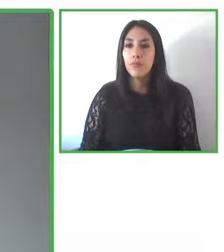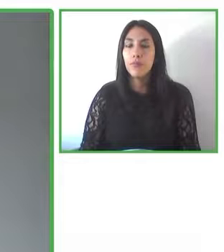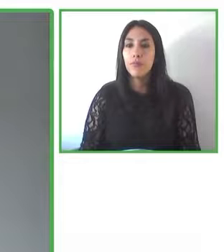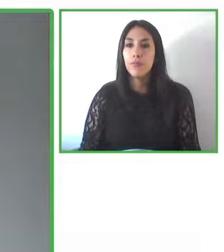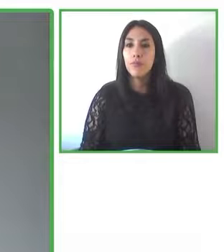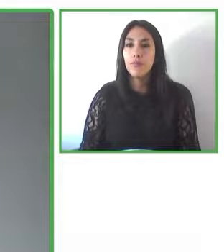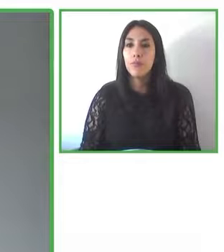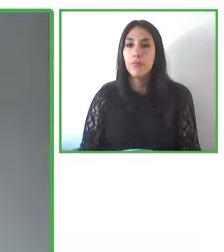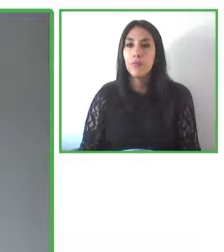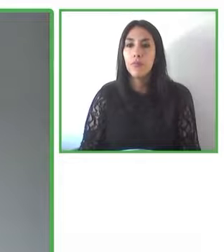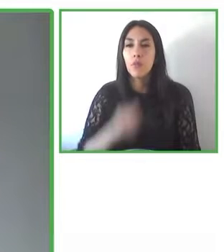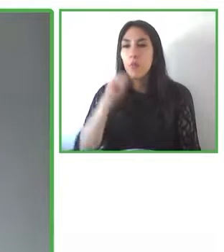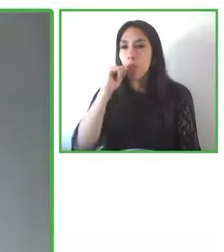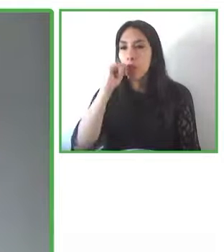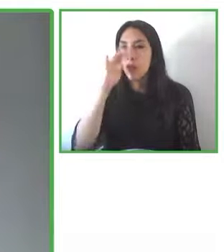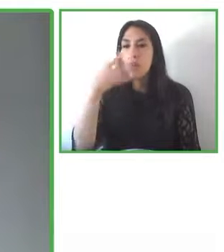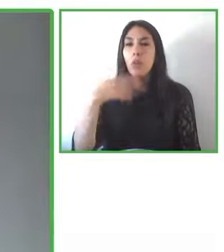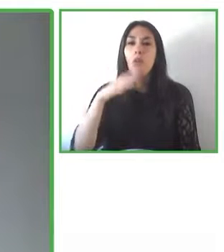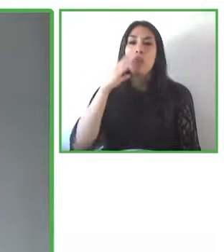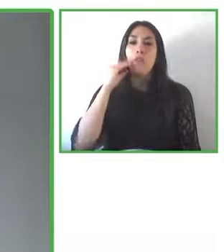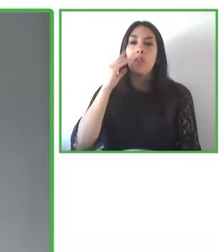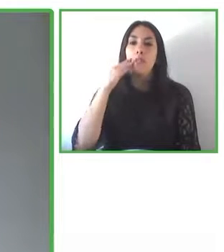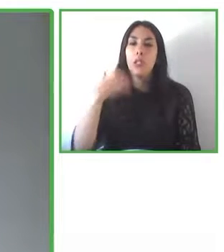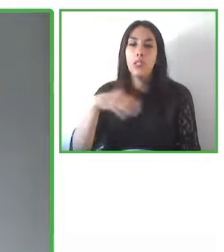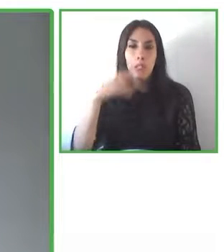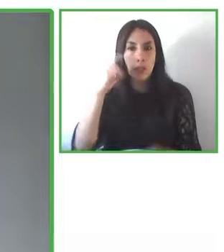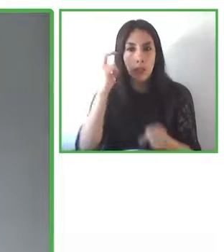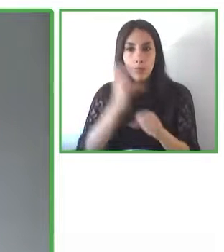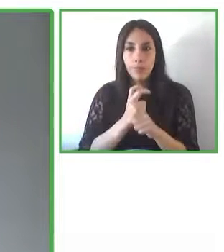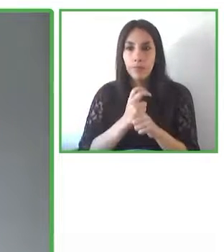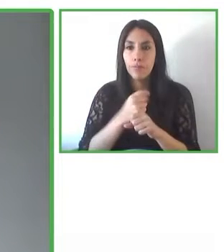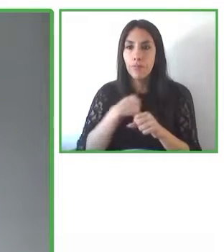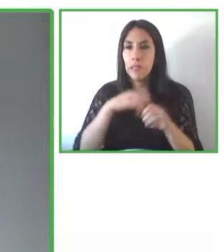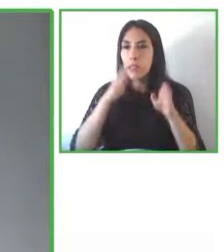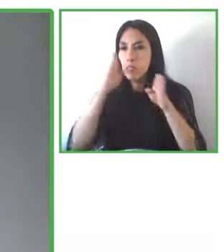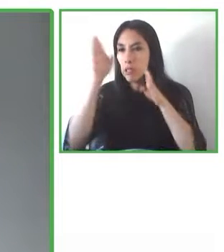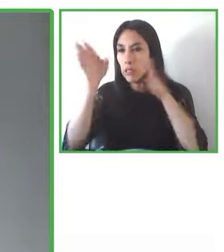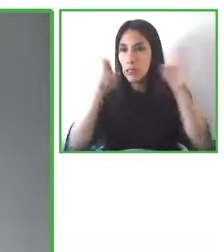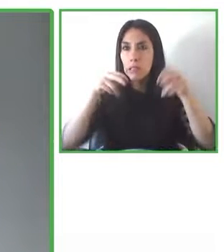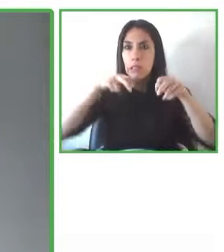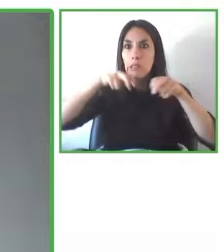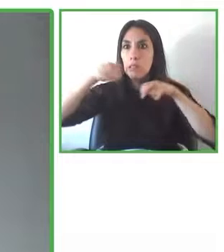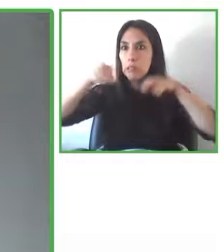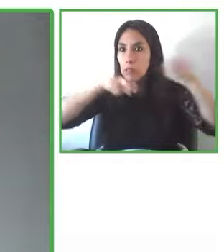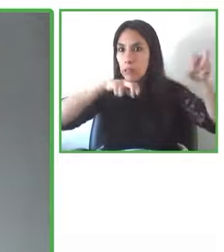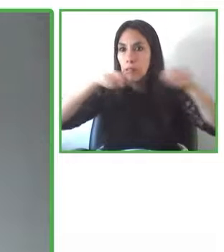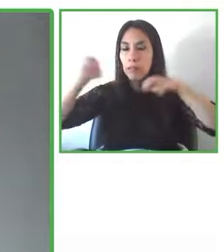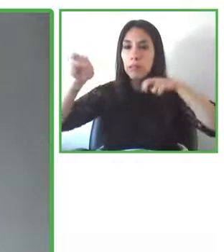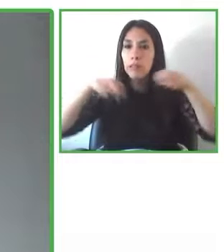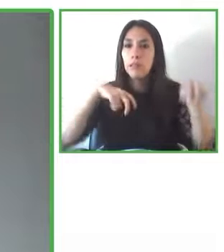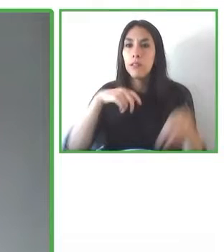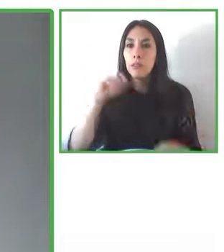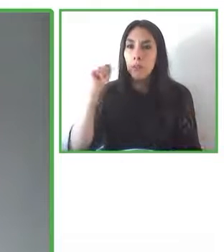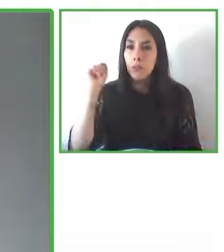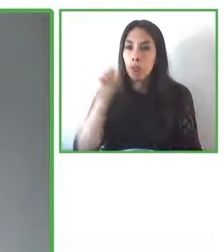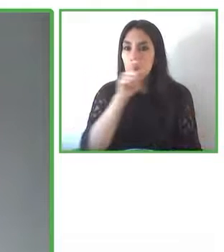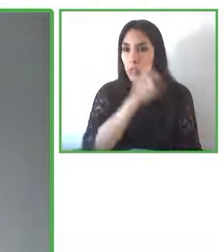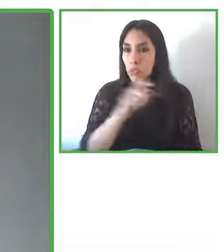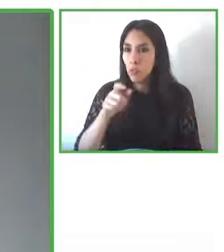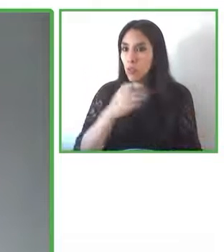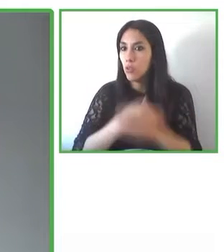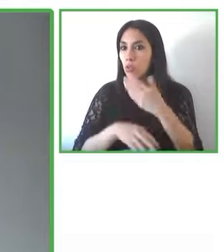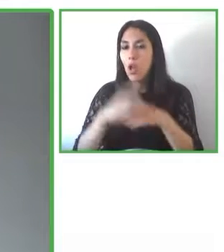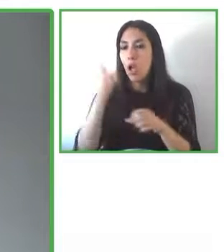navegar por ellas a personas con discapacidad. Si nosotros vemos